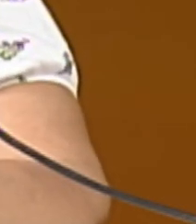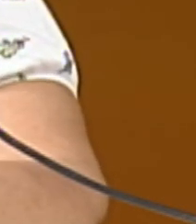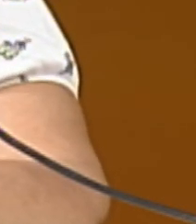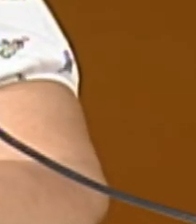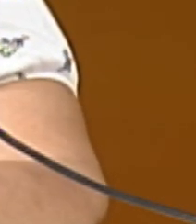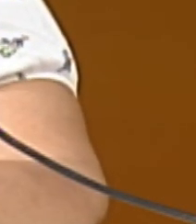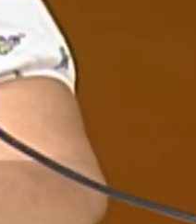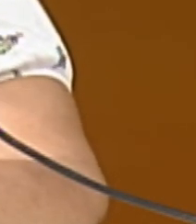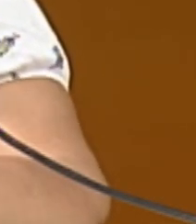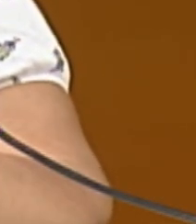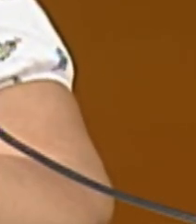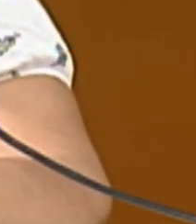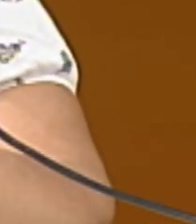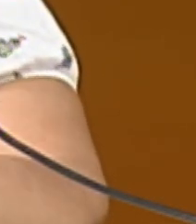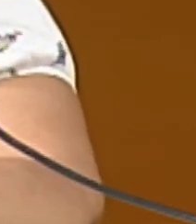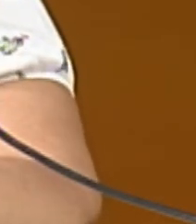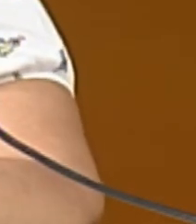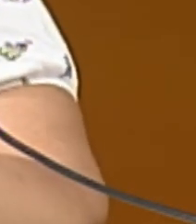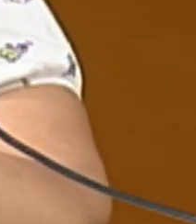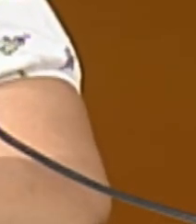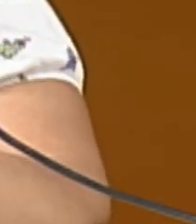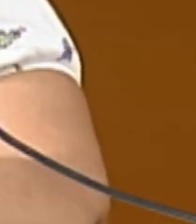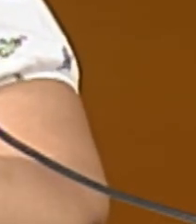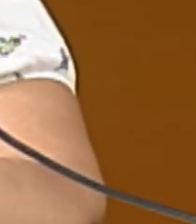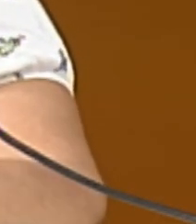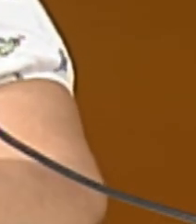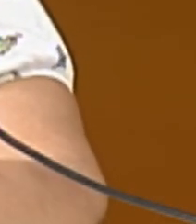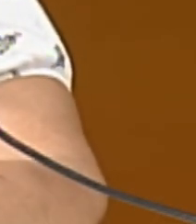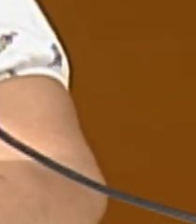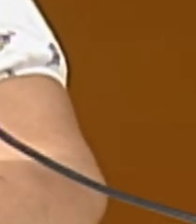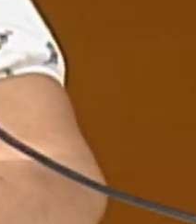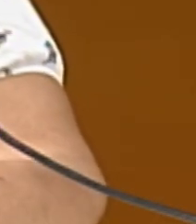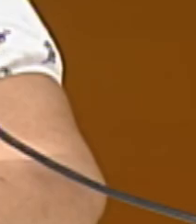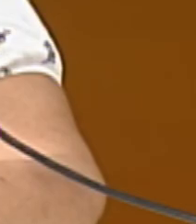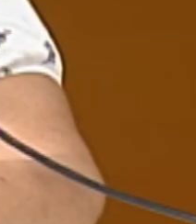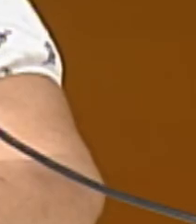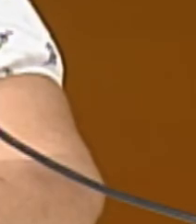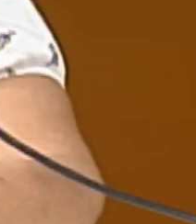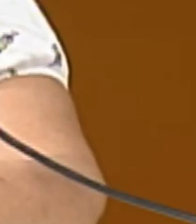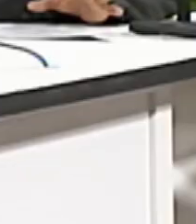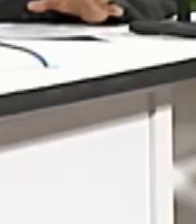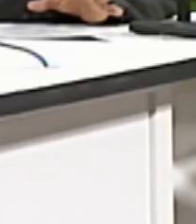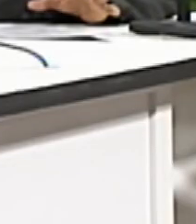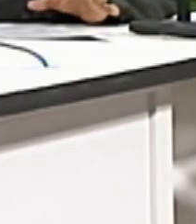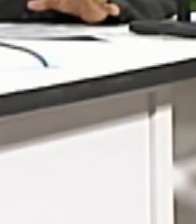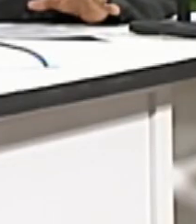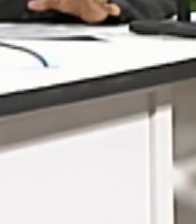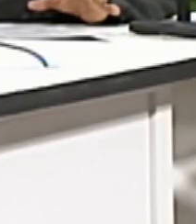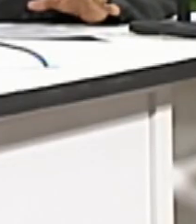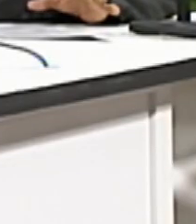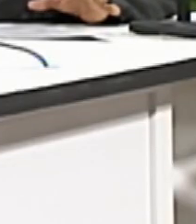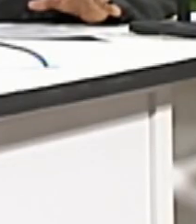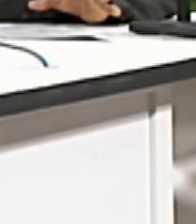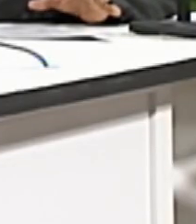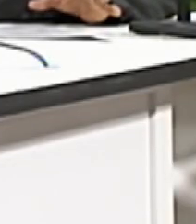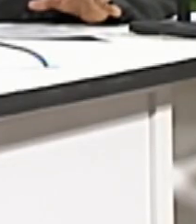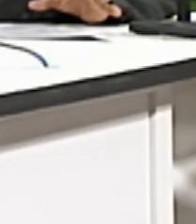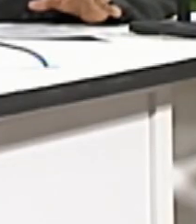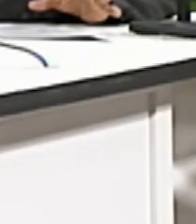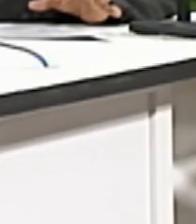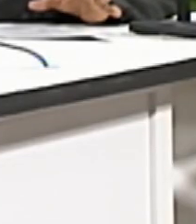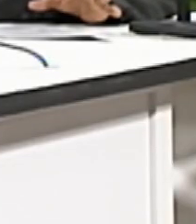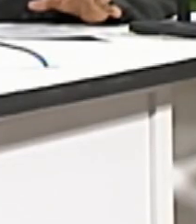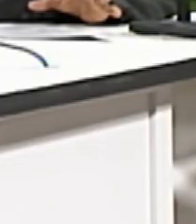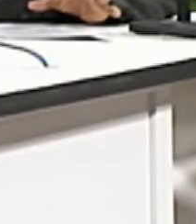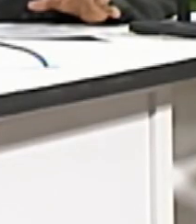siendo Bayamo hoy donde está centrada la epidemia de la provincia. Y con una dispersión, doctora, disculpe, en la mayoría de sus